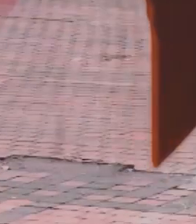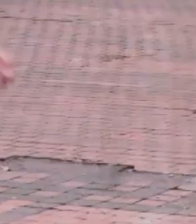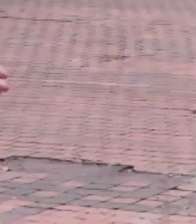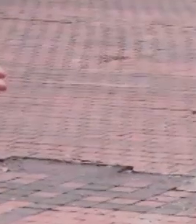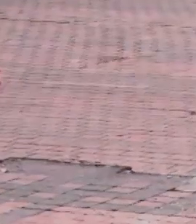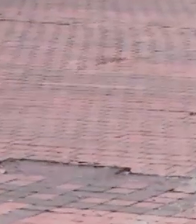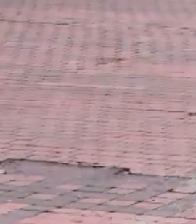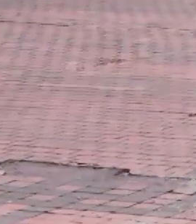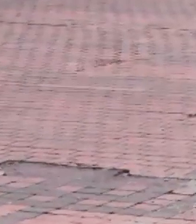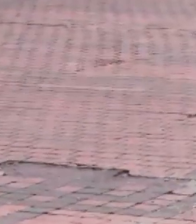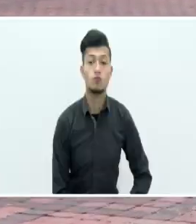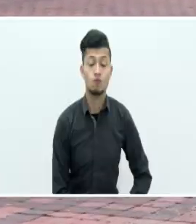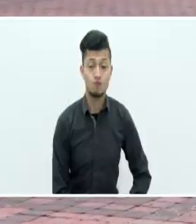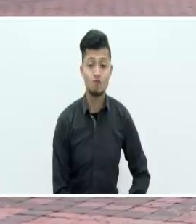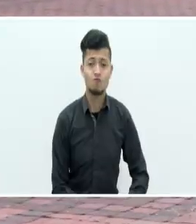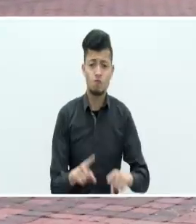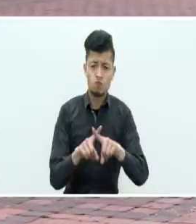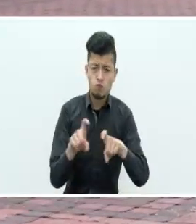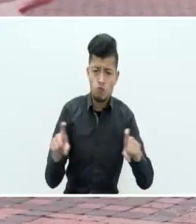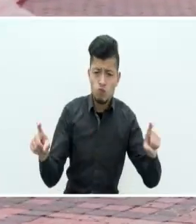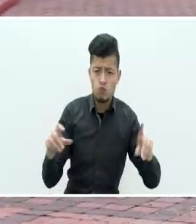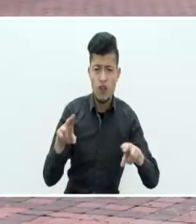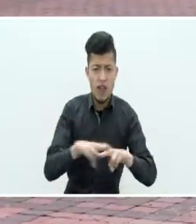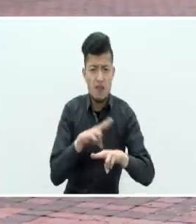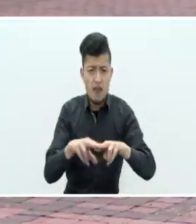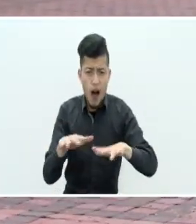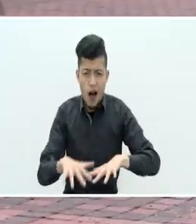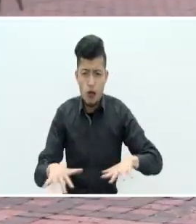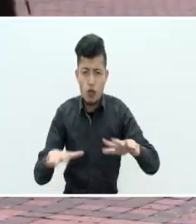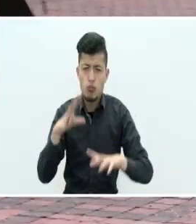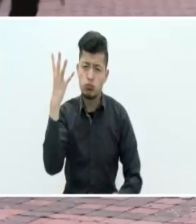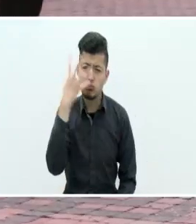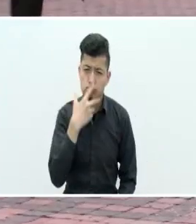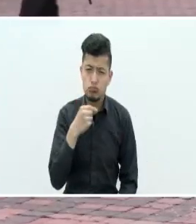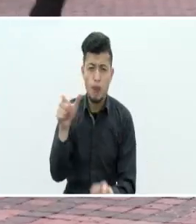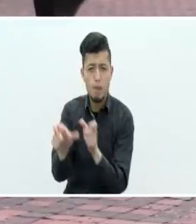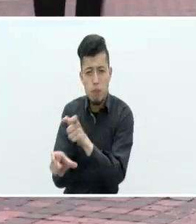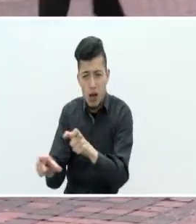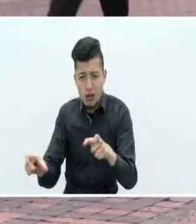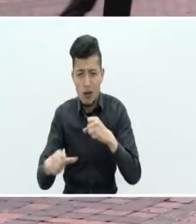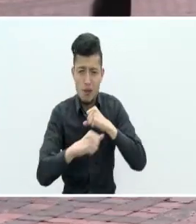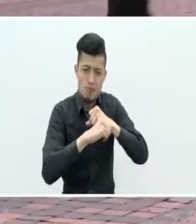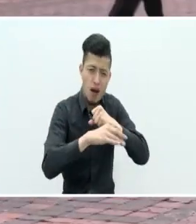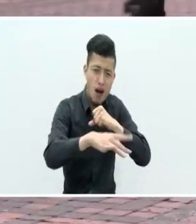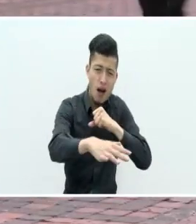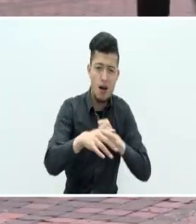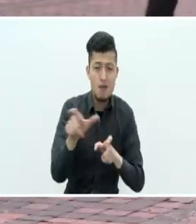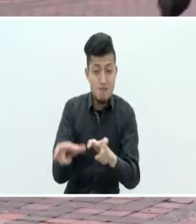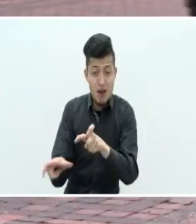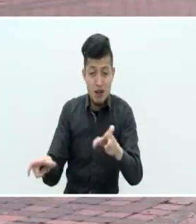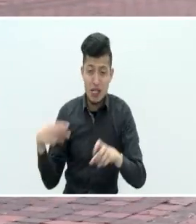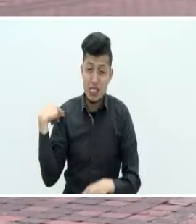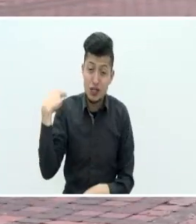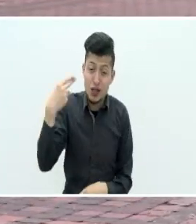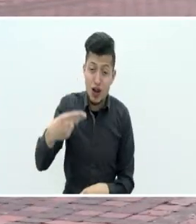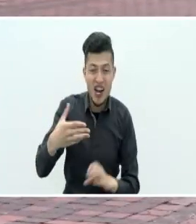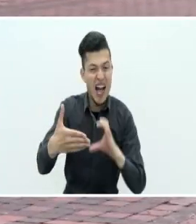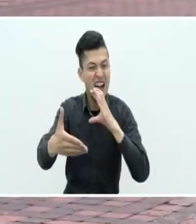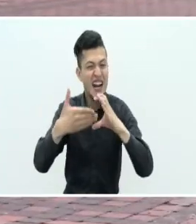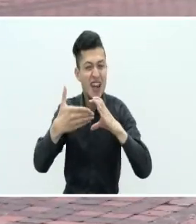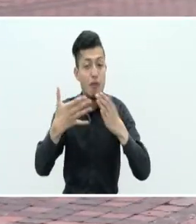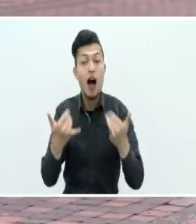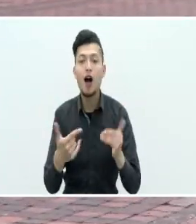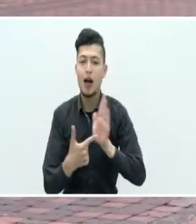Desde su diversidad, belleza natural, con su mar, su gente, su historia y sobre todo con su amigable clima, hoy les